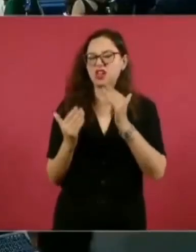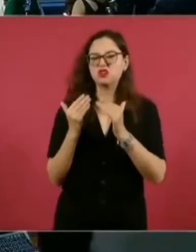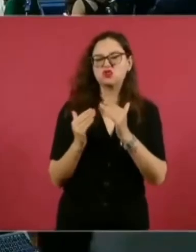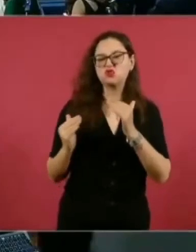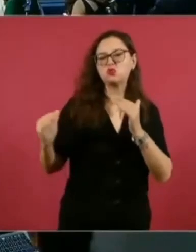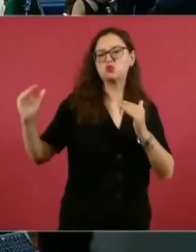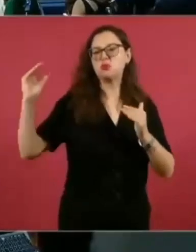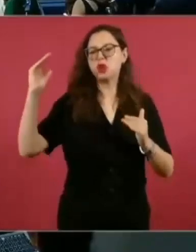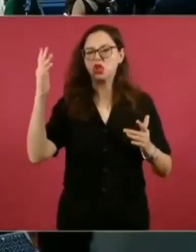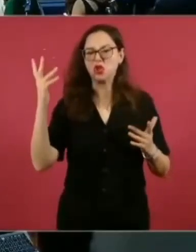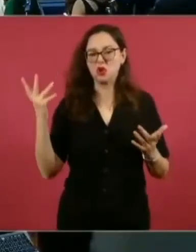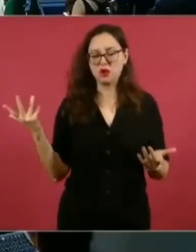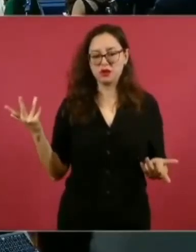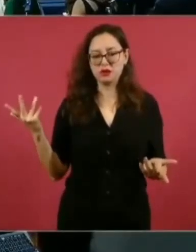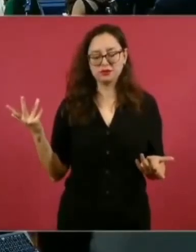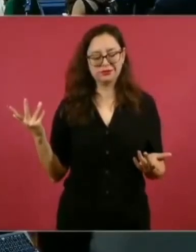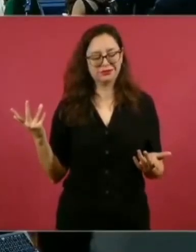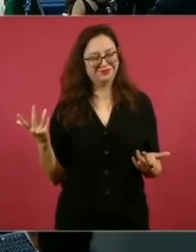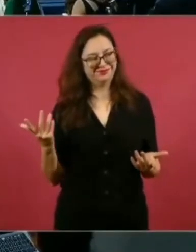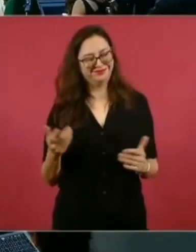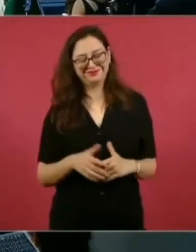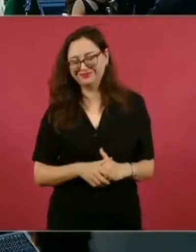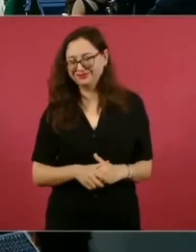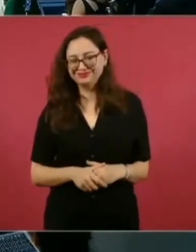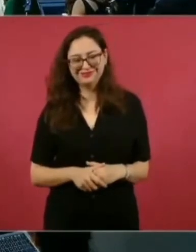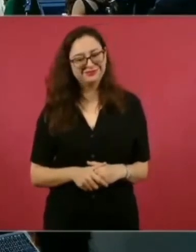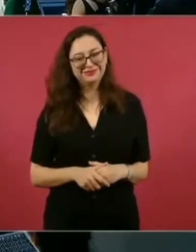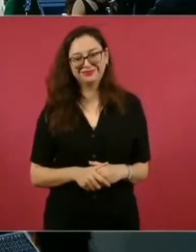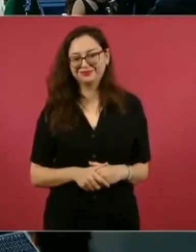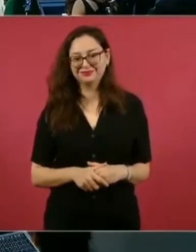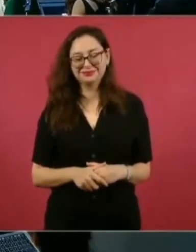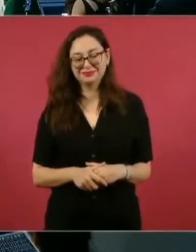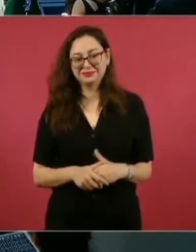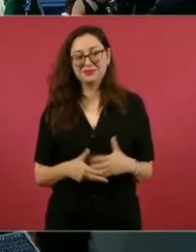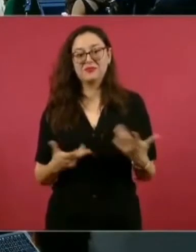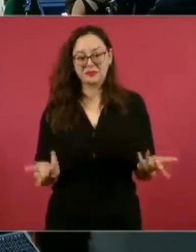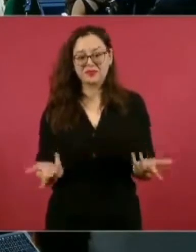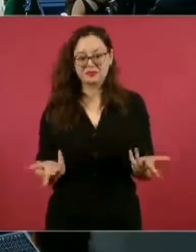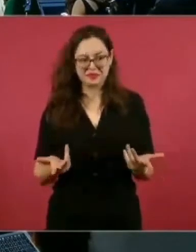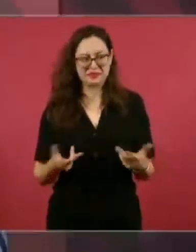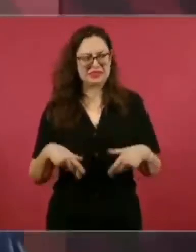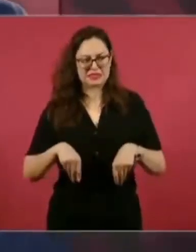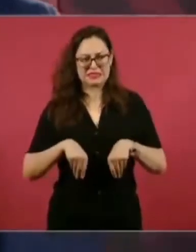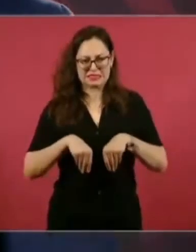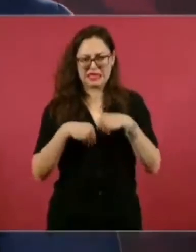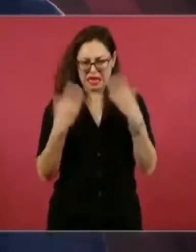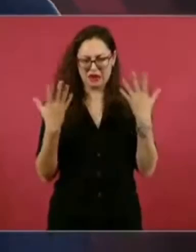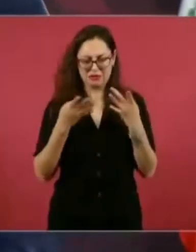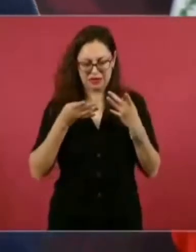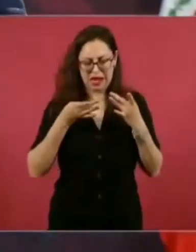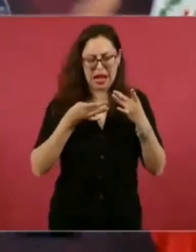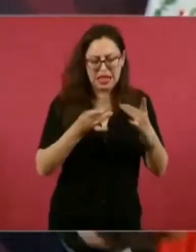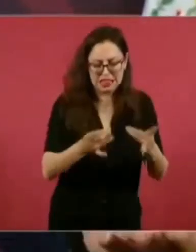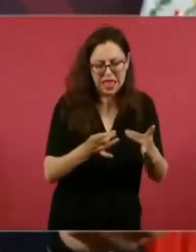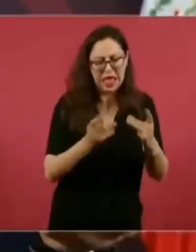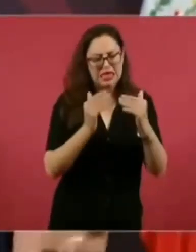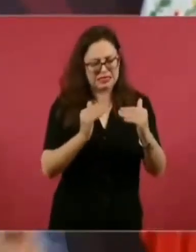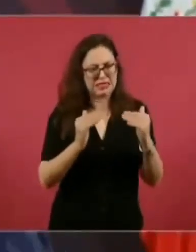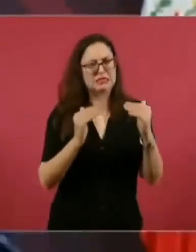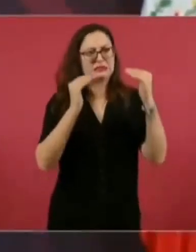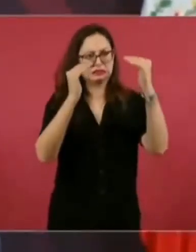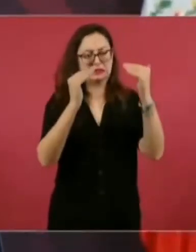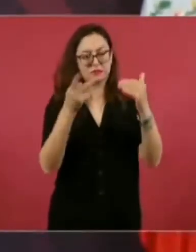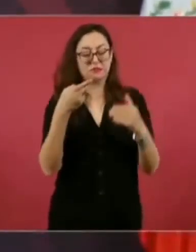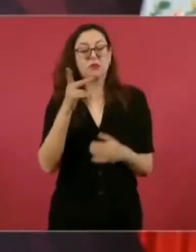claro que queremos calidad, claro que queremos excelencia, pero también cobertura.